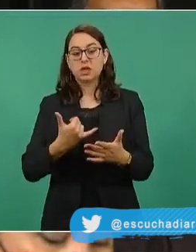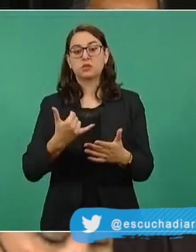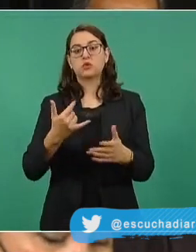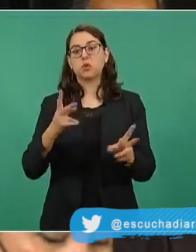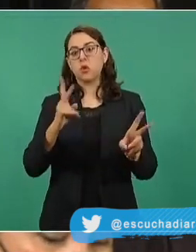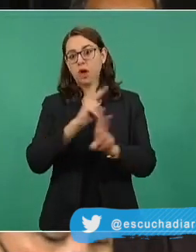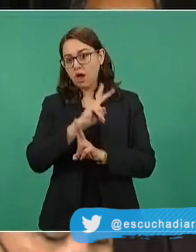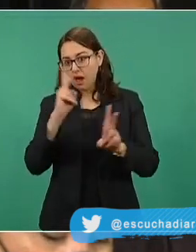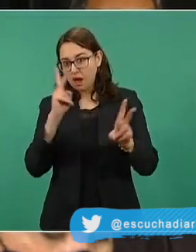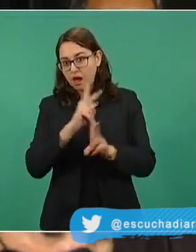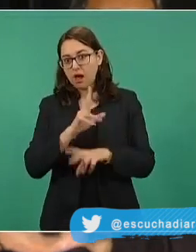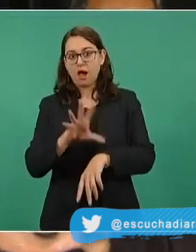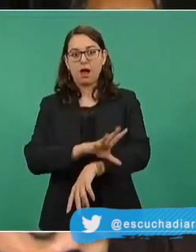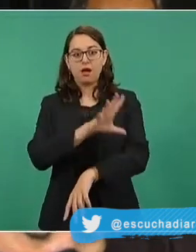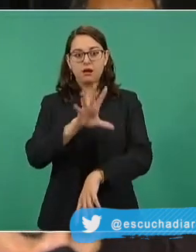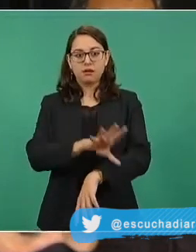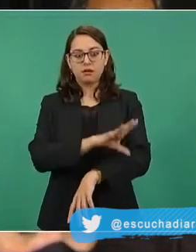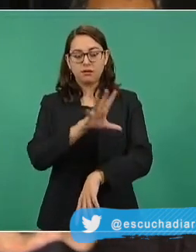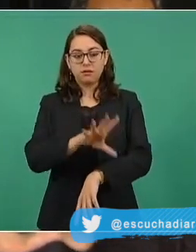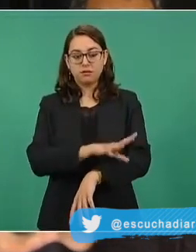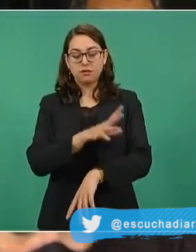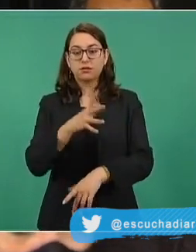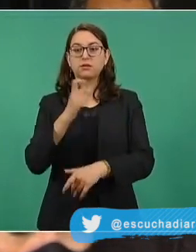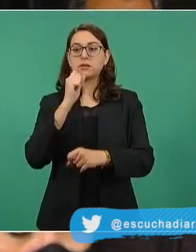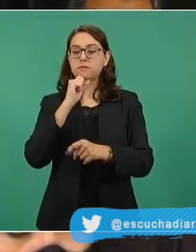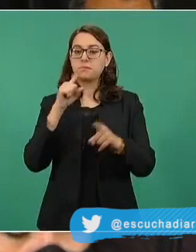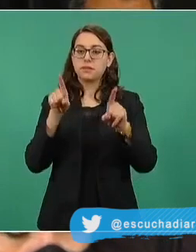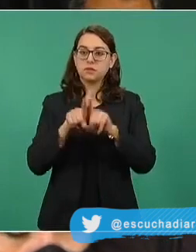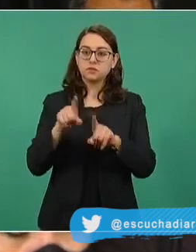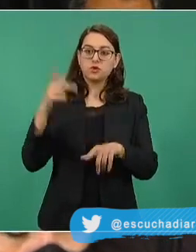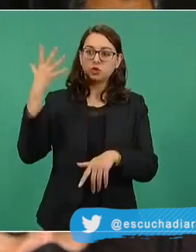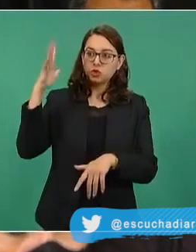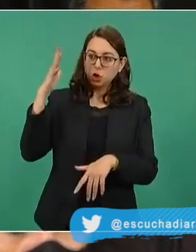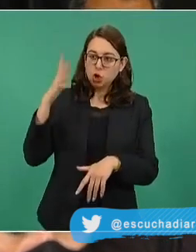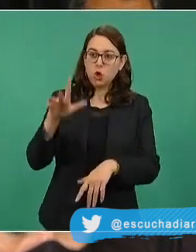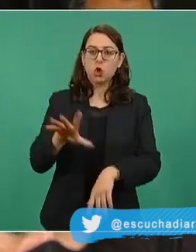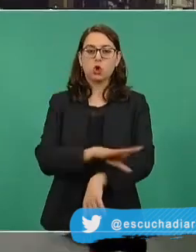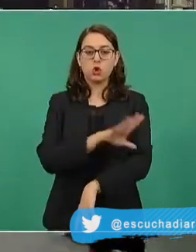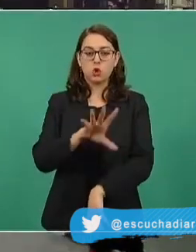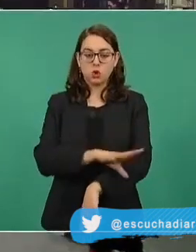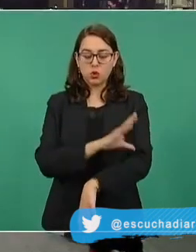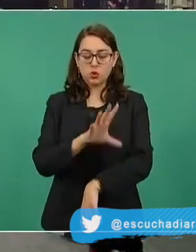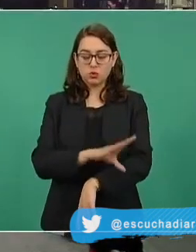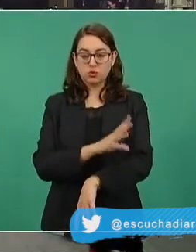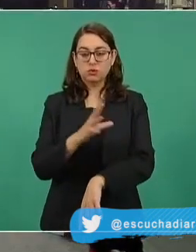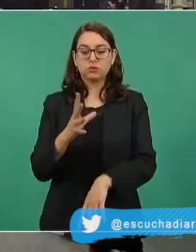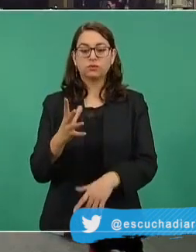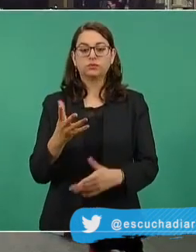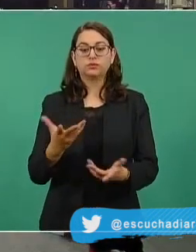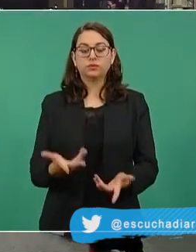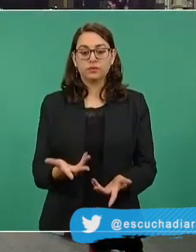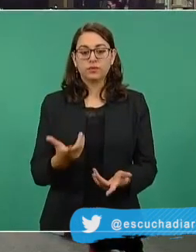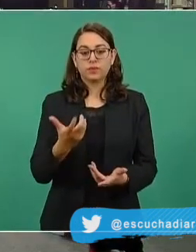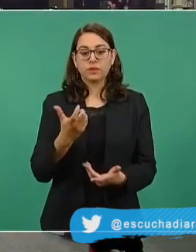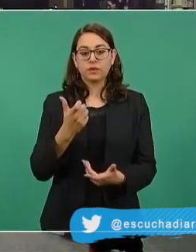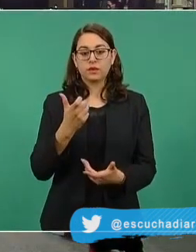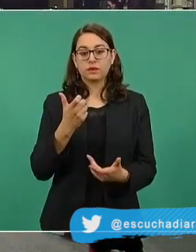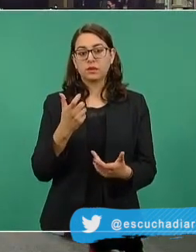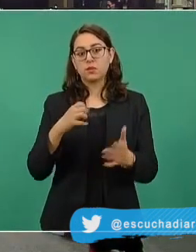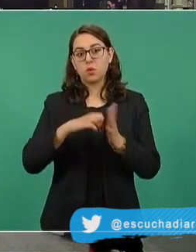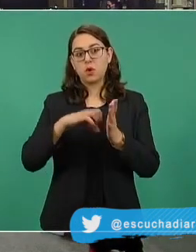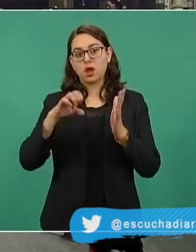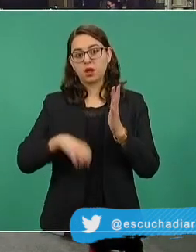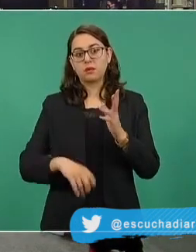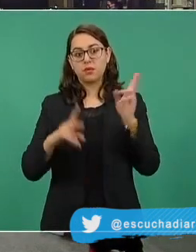El presidente también informó que el gobierno federal recibirá poco menos de 10.000 millones de pesos por la fusión entre Televisa y Univisión,